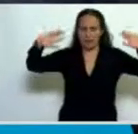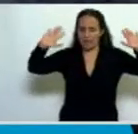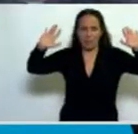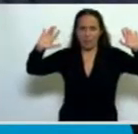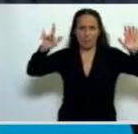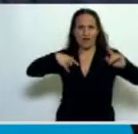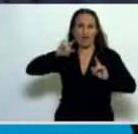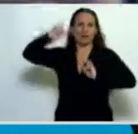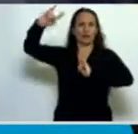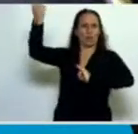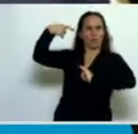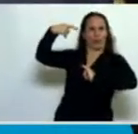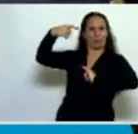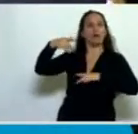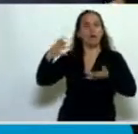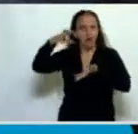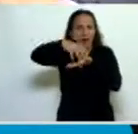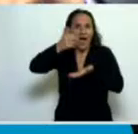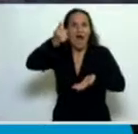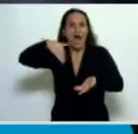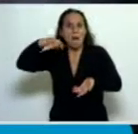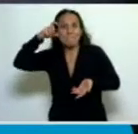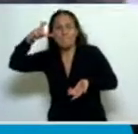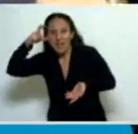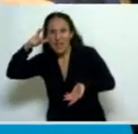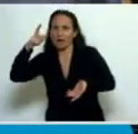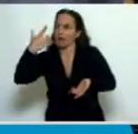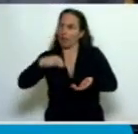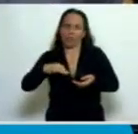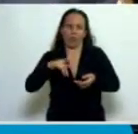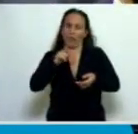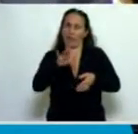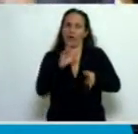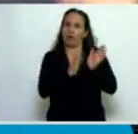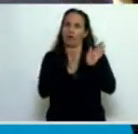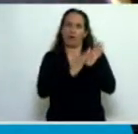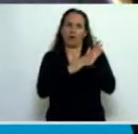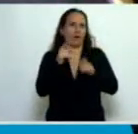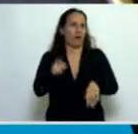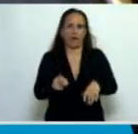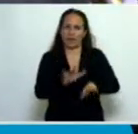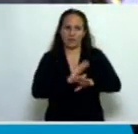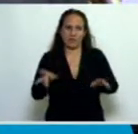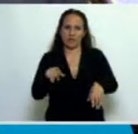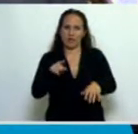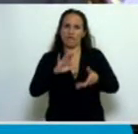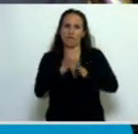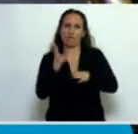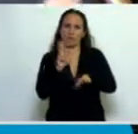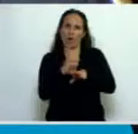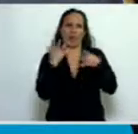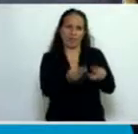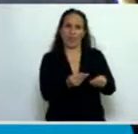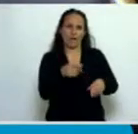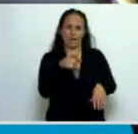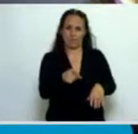además la AMPE deba garantizarle, no solamente la AMPE, sino se garantiza su defensa por